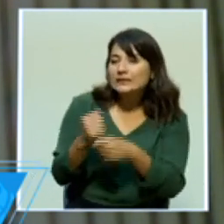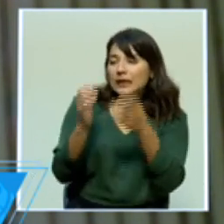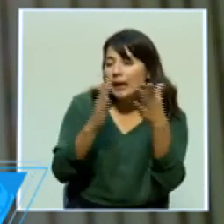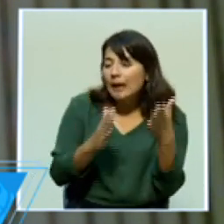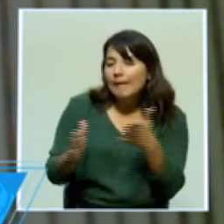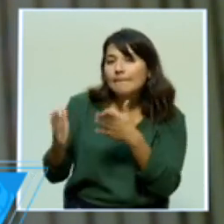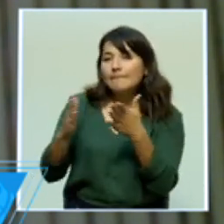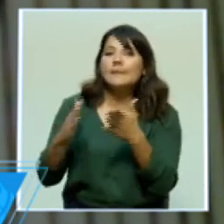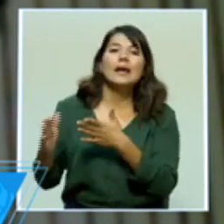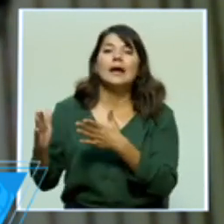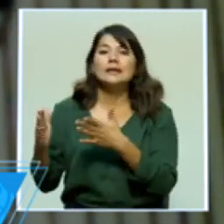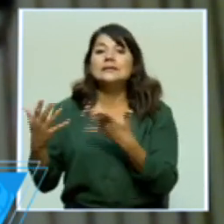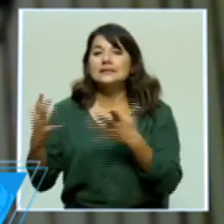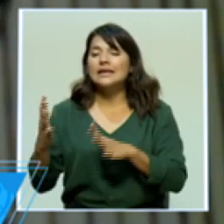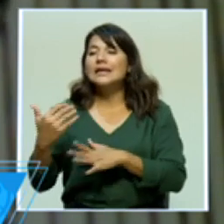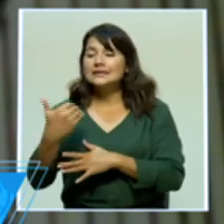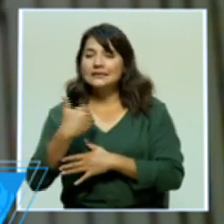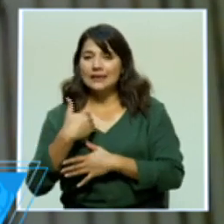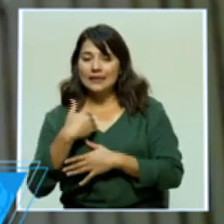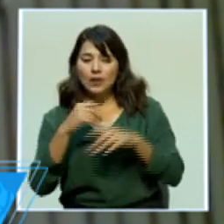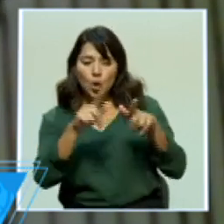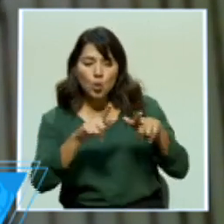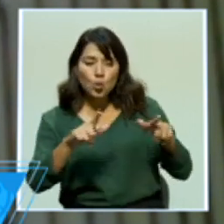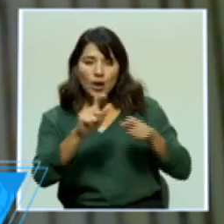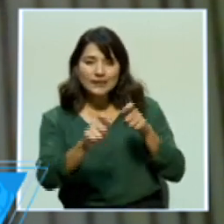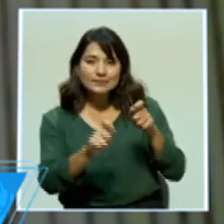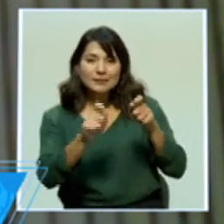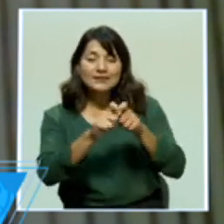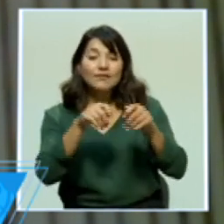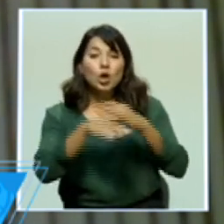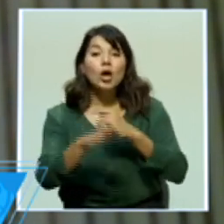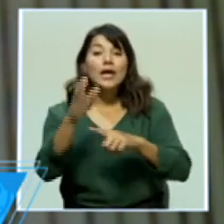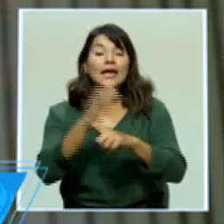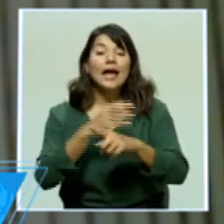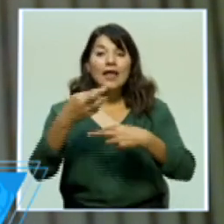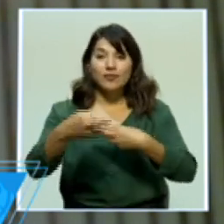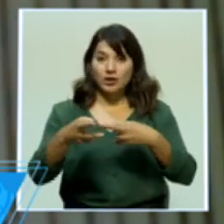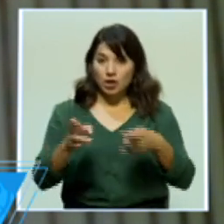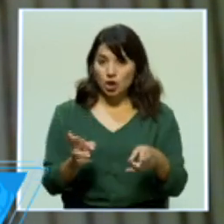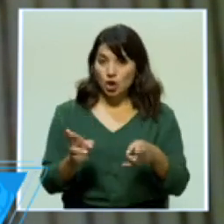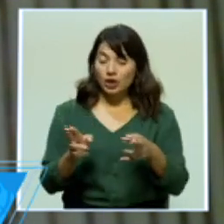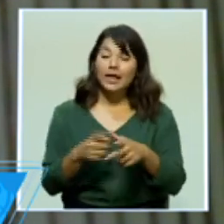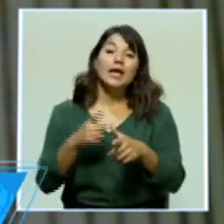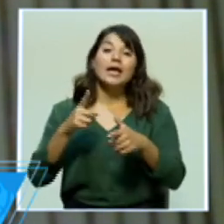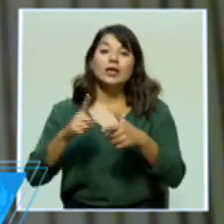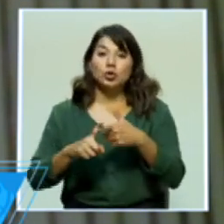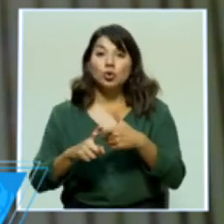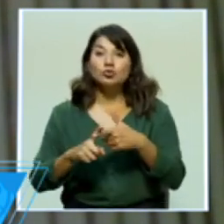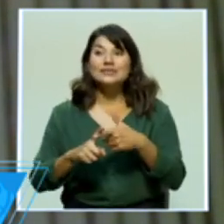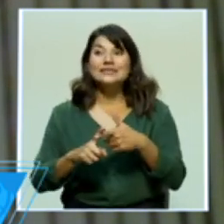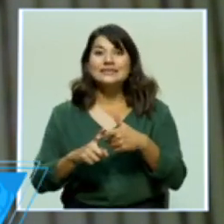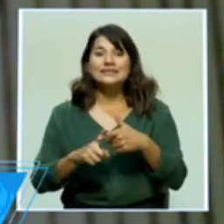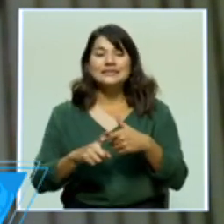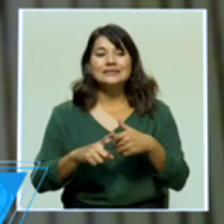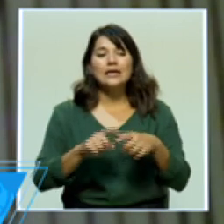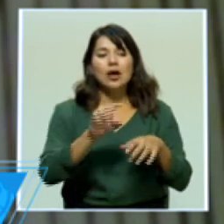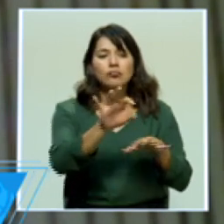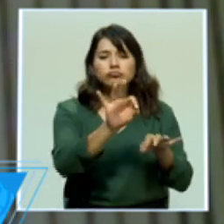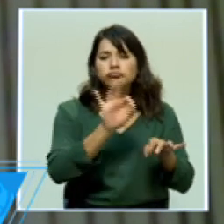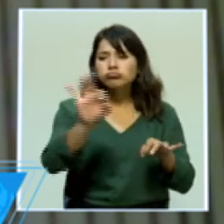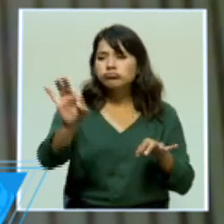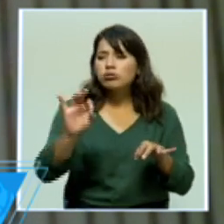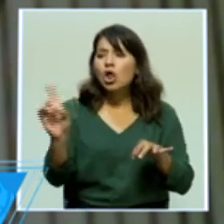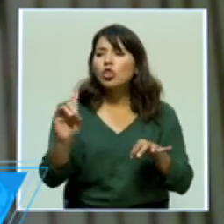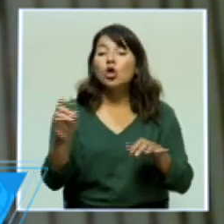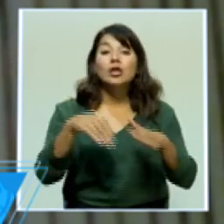focales en cada una de las regiones donde se, en un momento irían los refrigeradores, este, donde